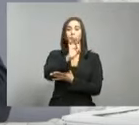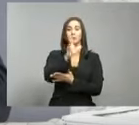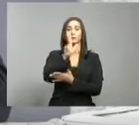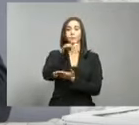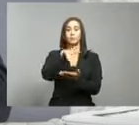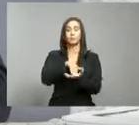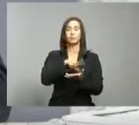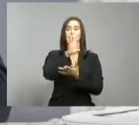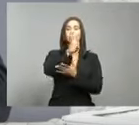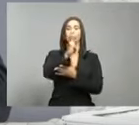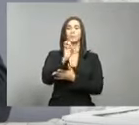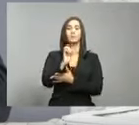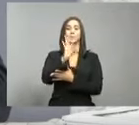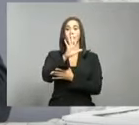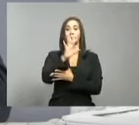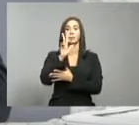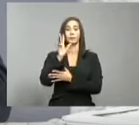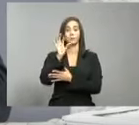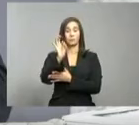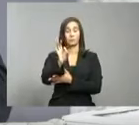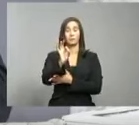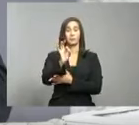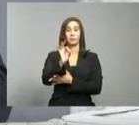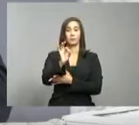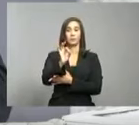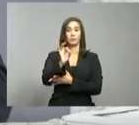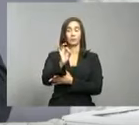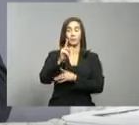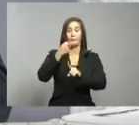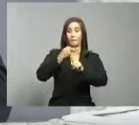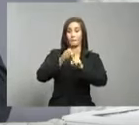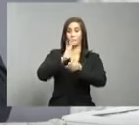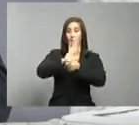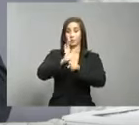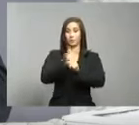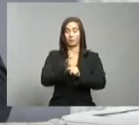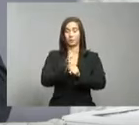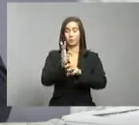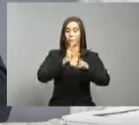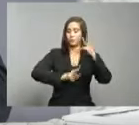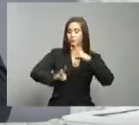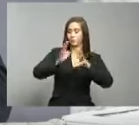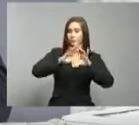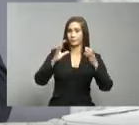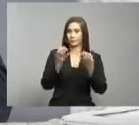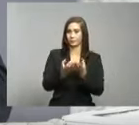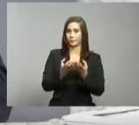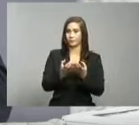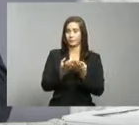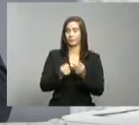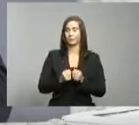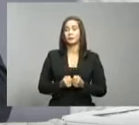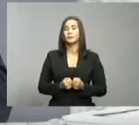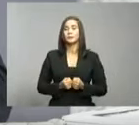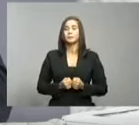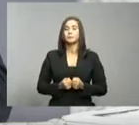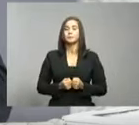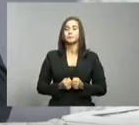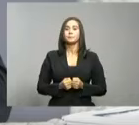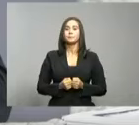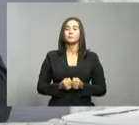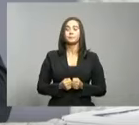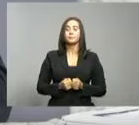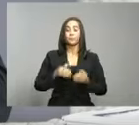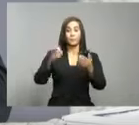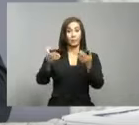.659 casos confirmados a nivel global. El número de